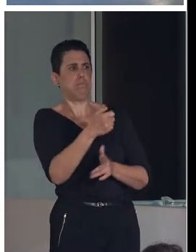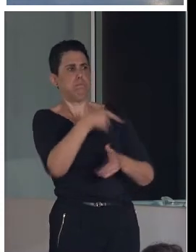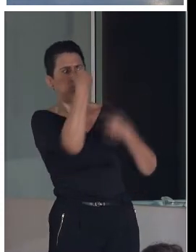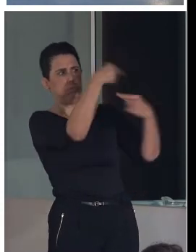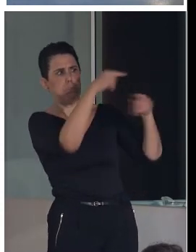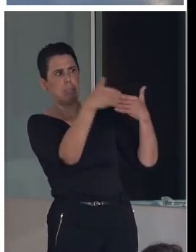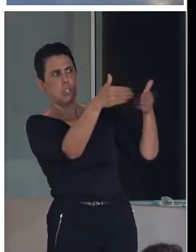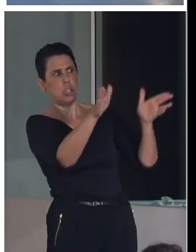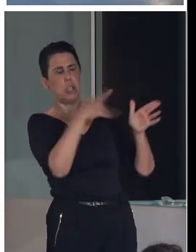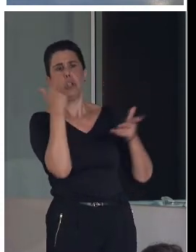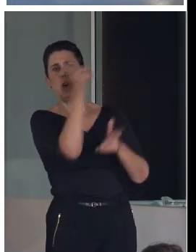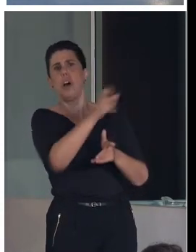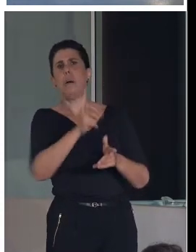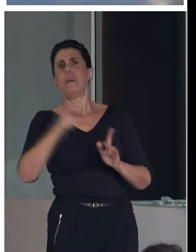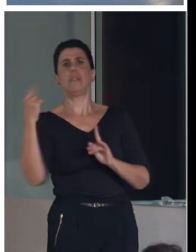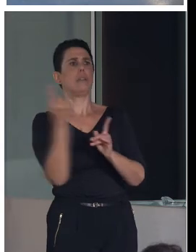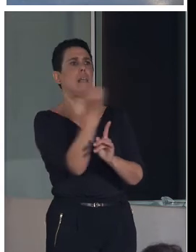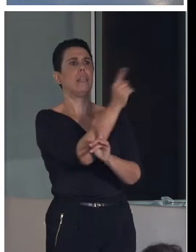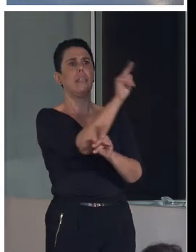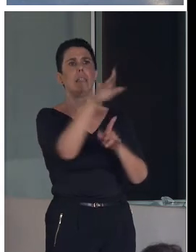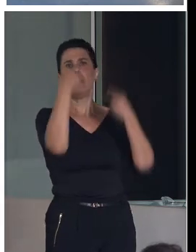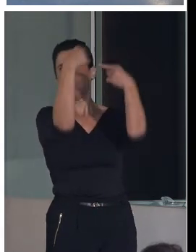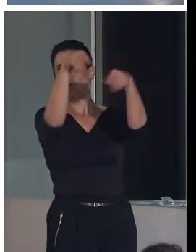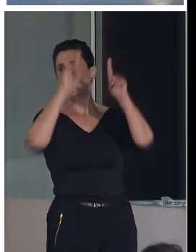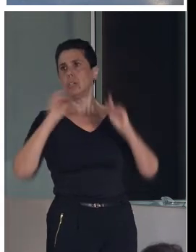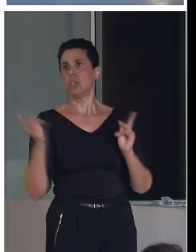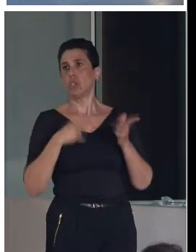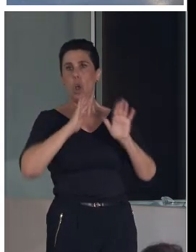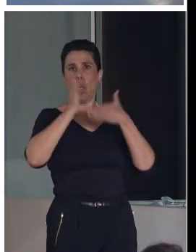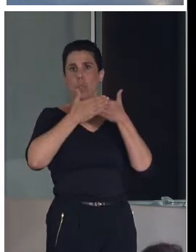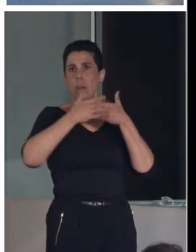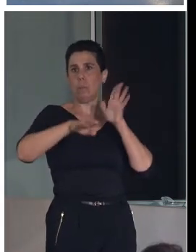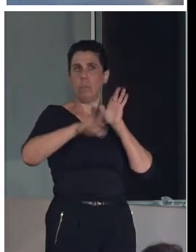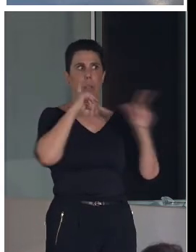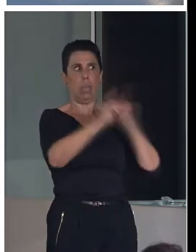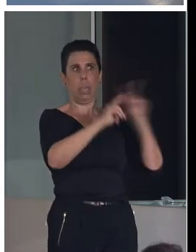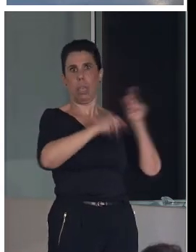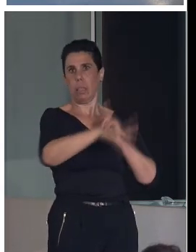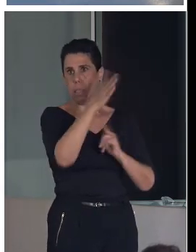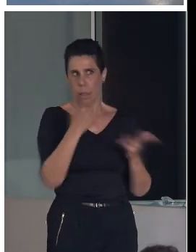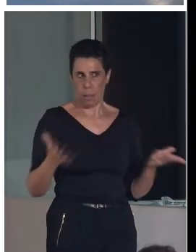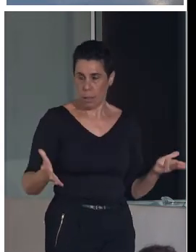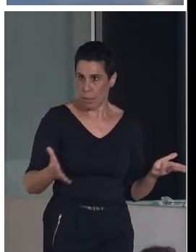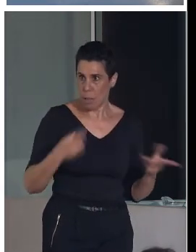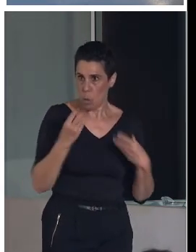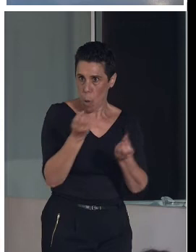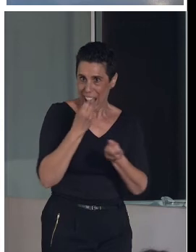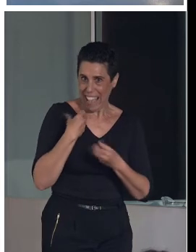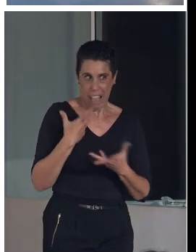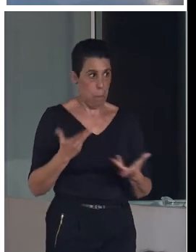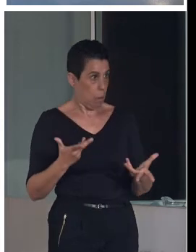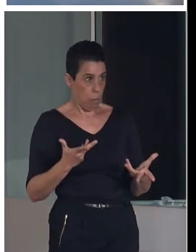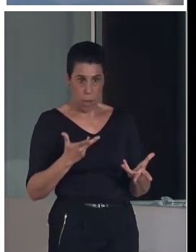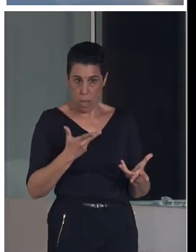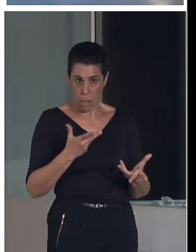dando vueltas por ahí, que cuando cierren la puerta dices, pero, a ver, ¿qué me estás contando? O sea, no podemos hacer